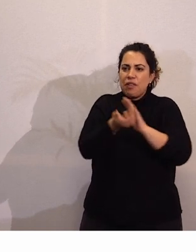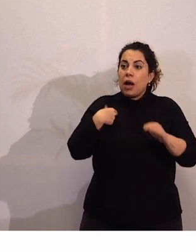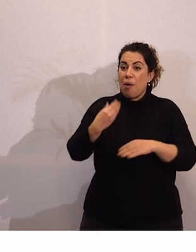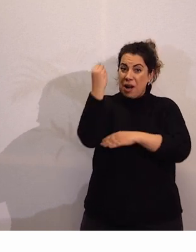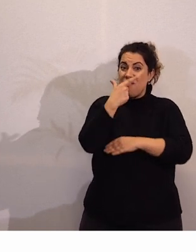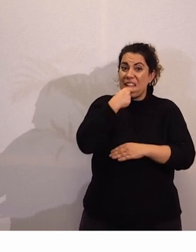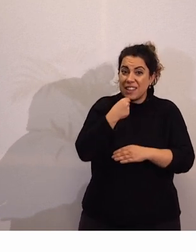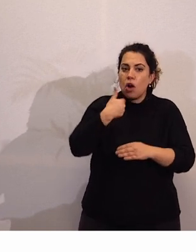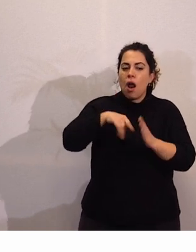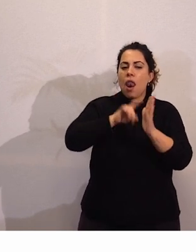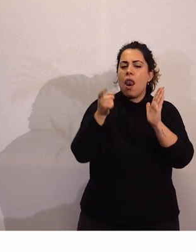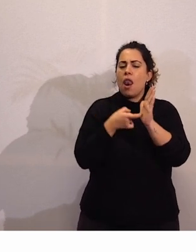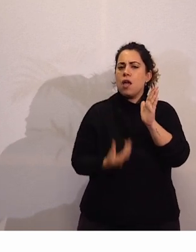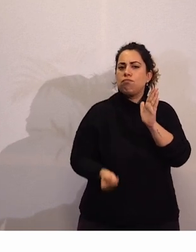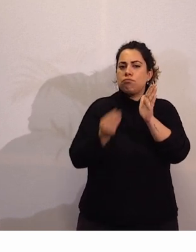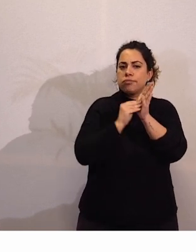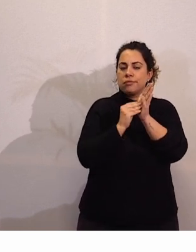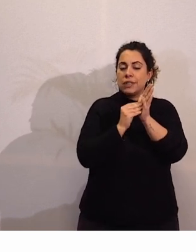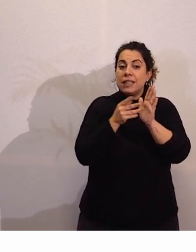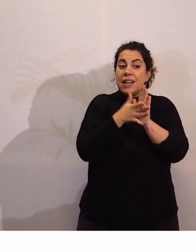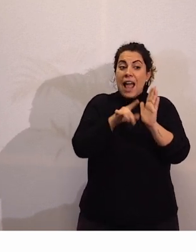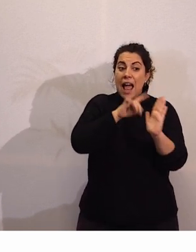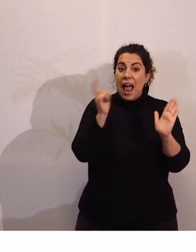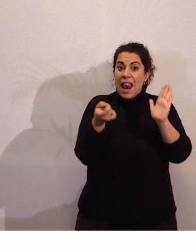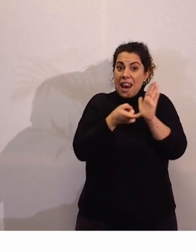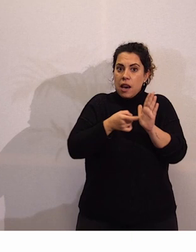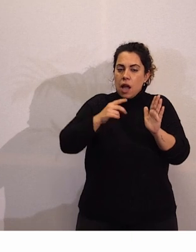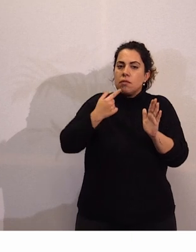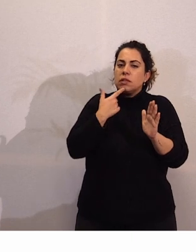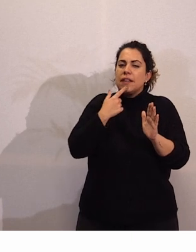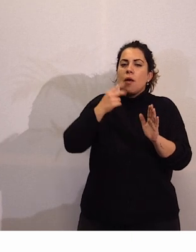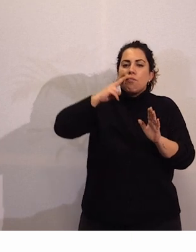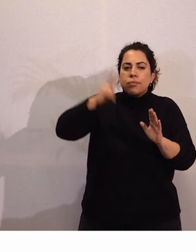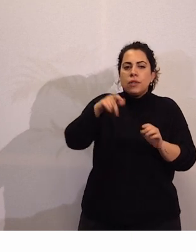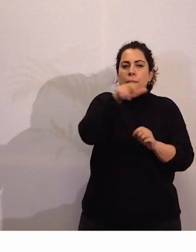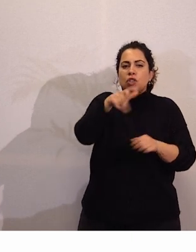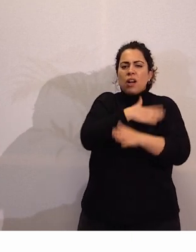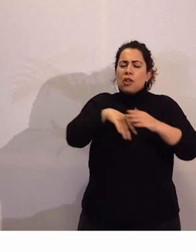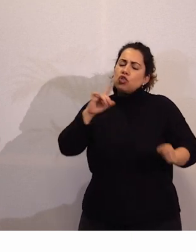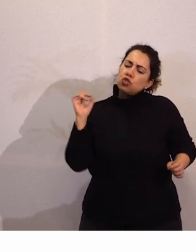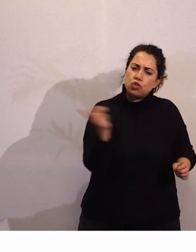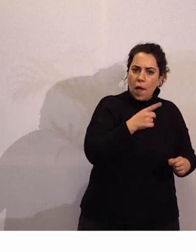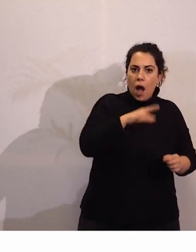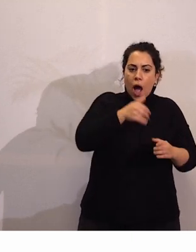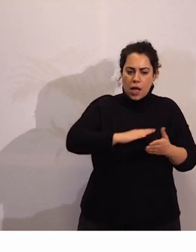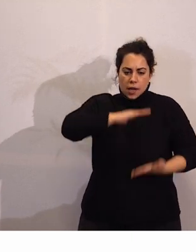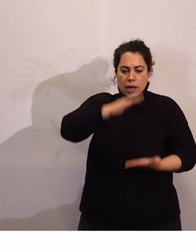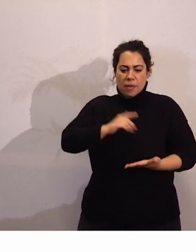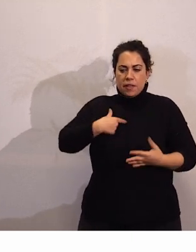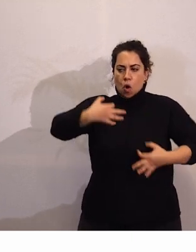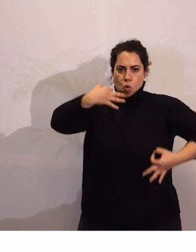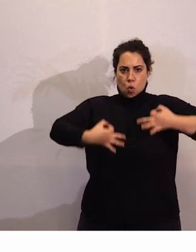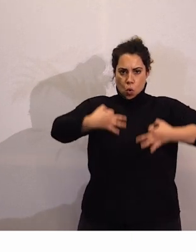ley que es la ley que reconoce que las personas con discapacidad todas tenemos capacidad jurídica